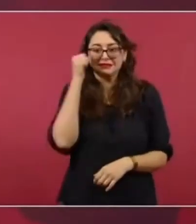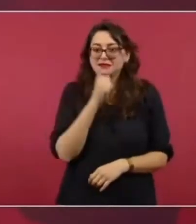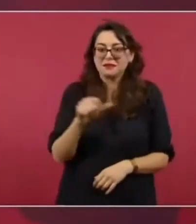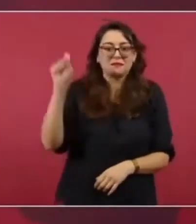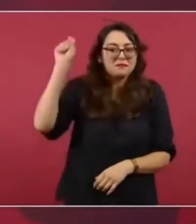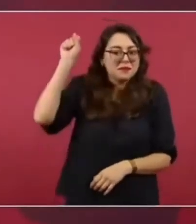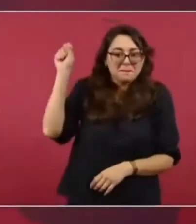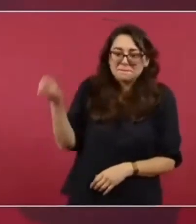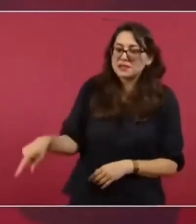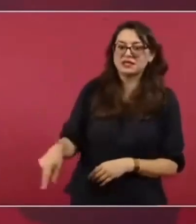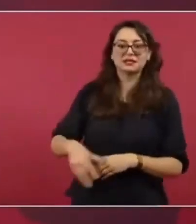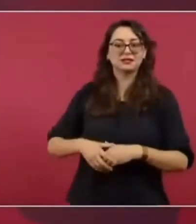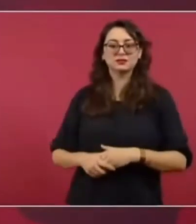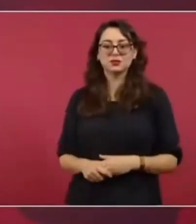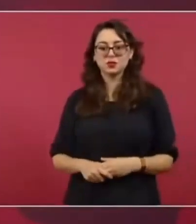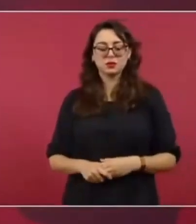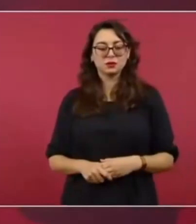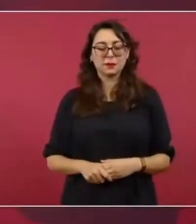imagínense